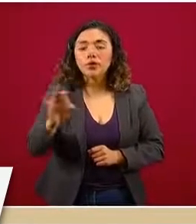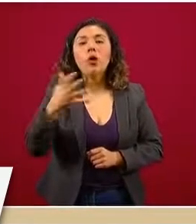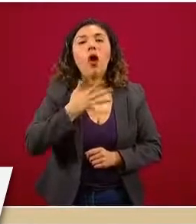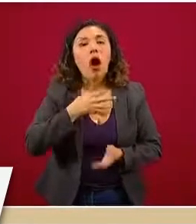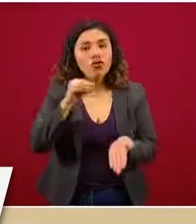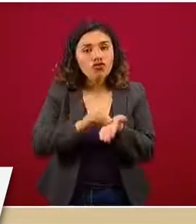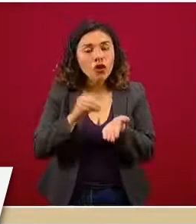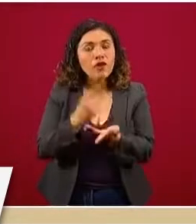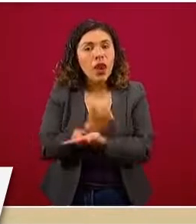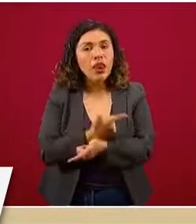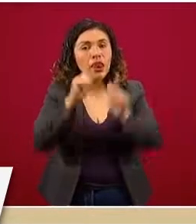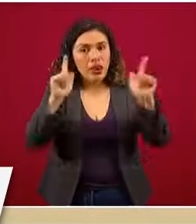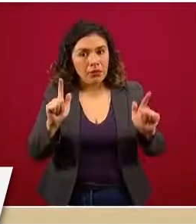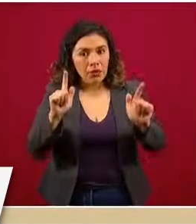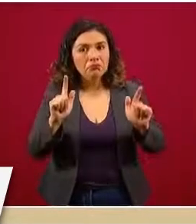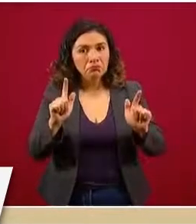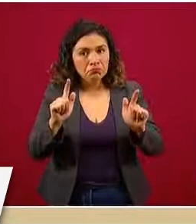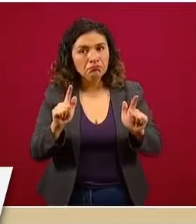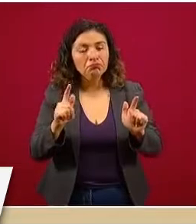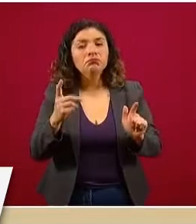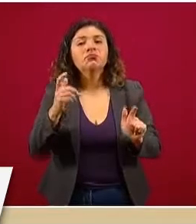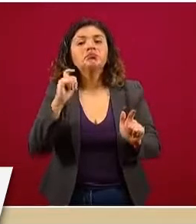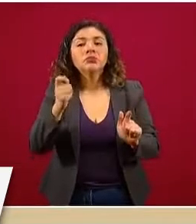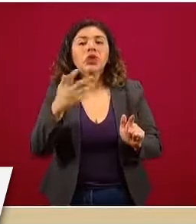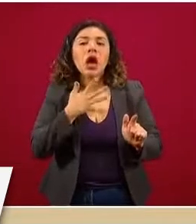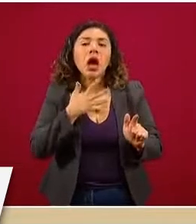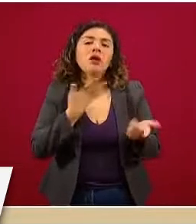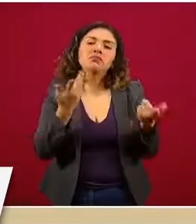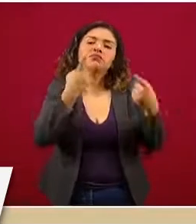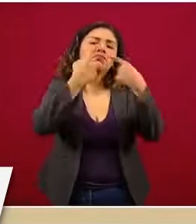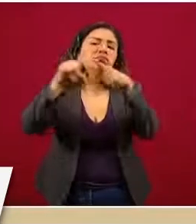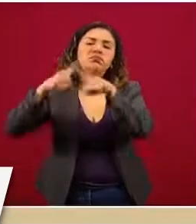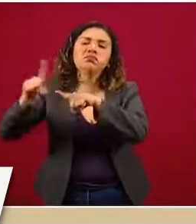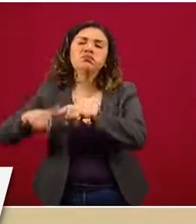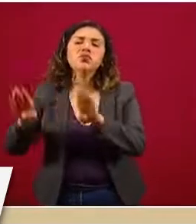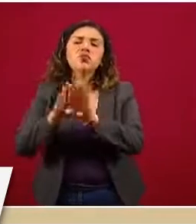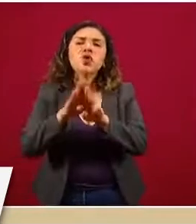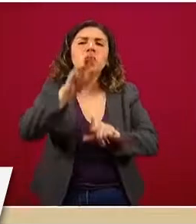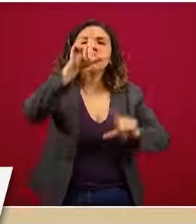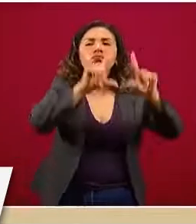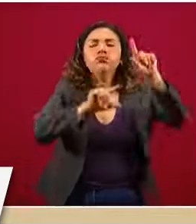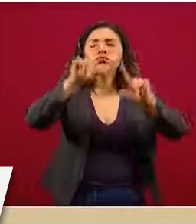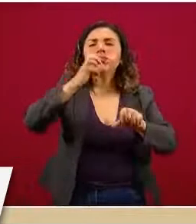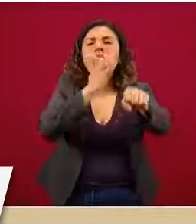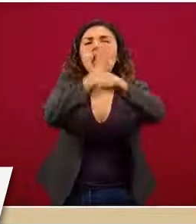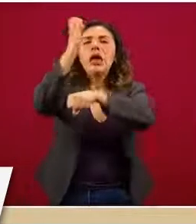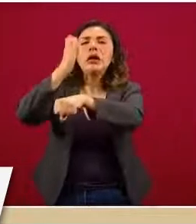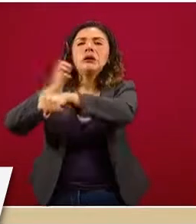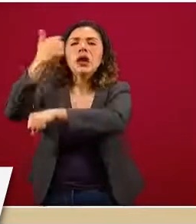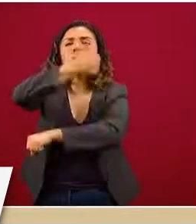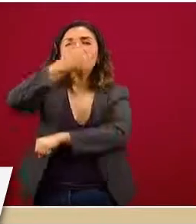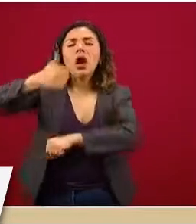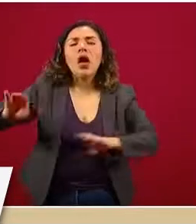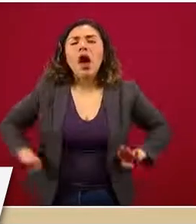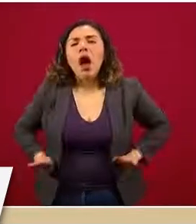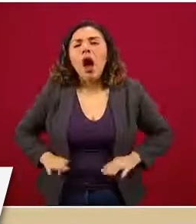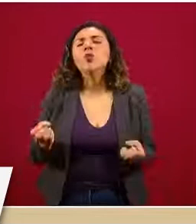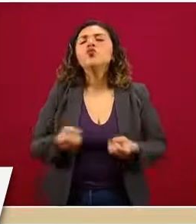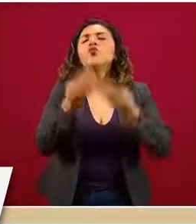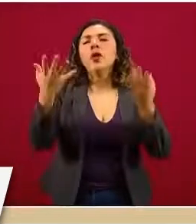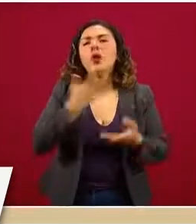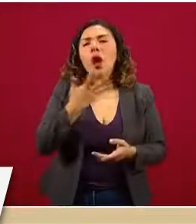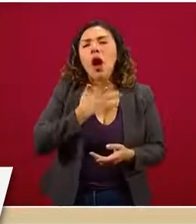disponibles y se distribuyen, desde luego, en distintas proporciones en las entidades federativas, de acuerdo a